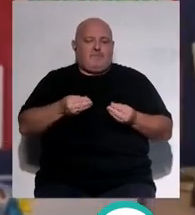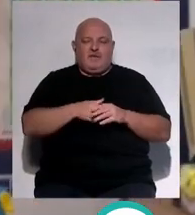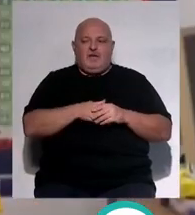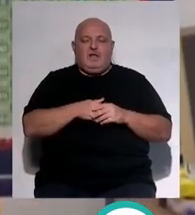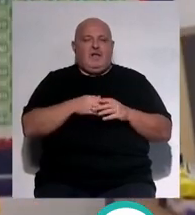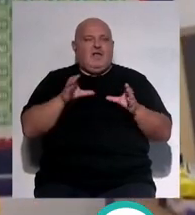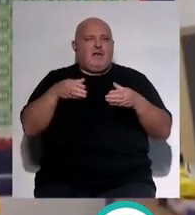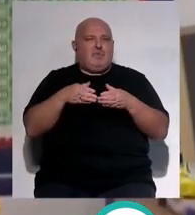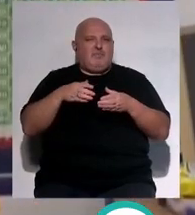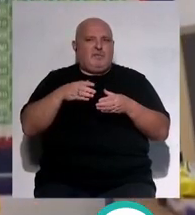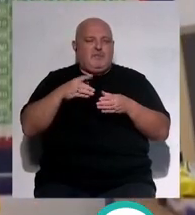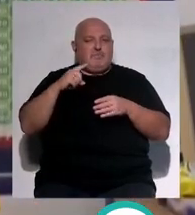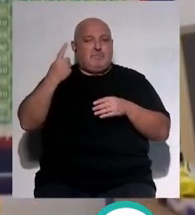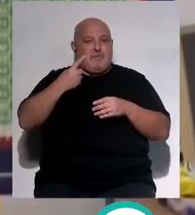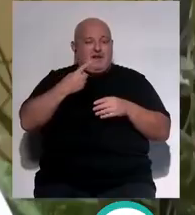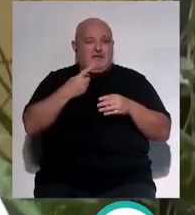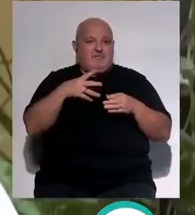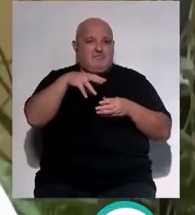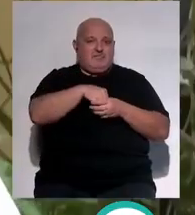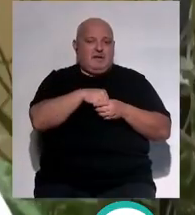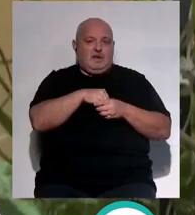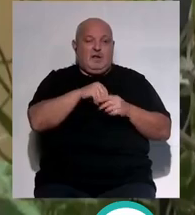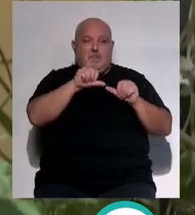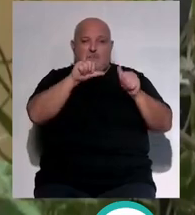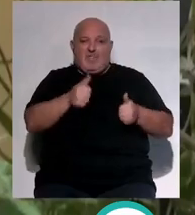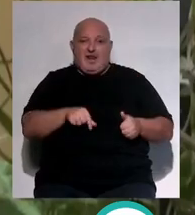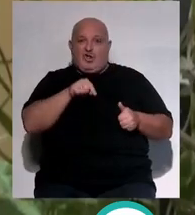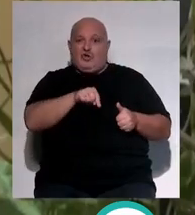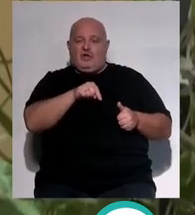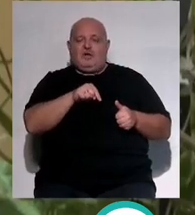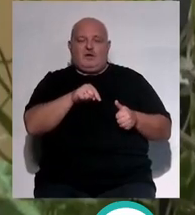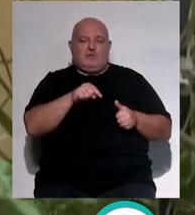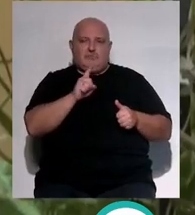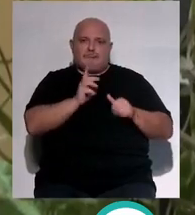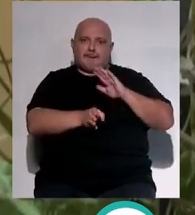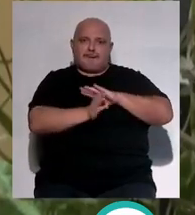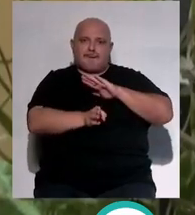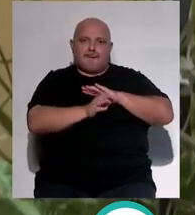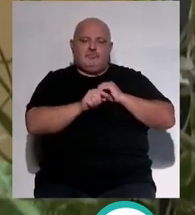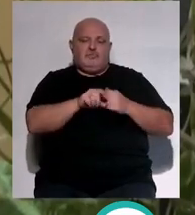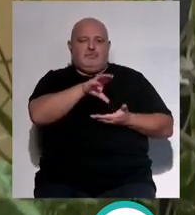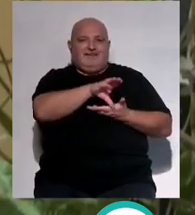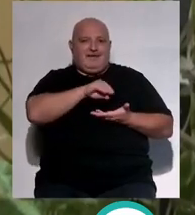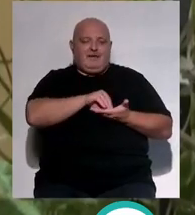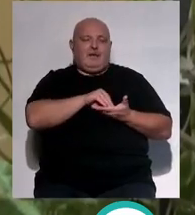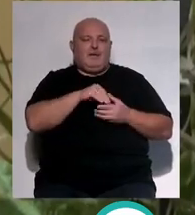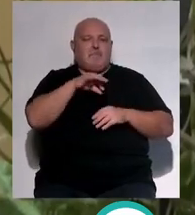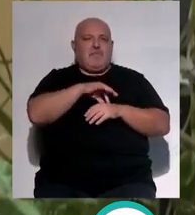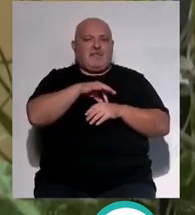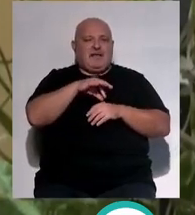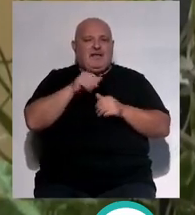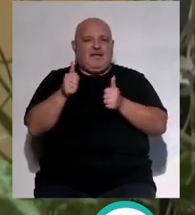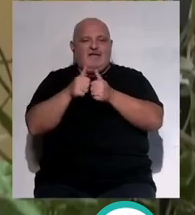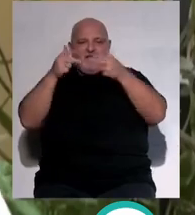multidisciplinar que existe en primaria y que no podemos perder este modelo sanitario que hay no debemos de perderlo es pediatra y